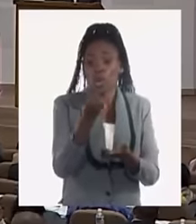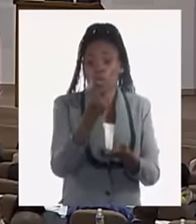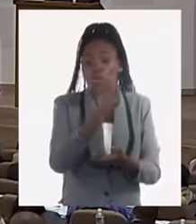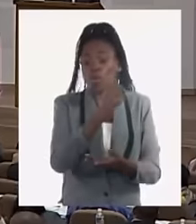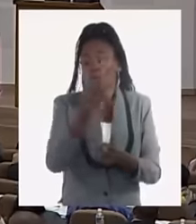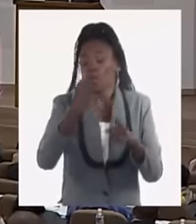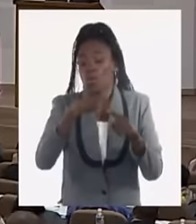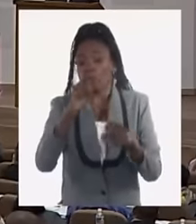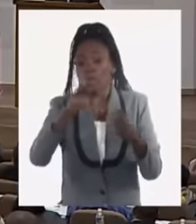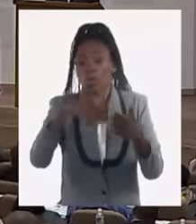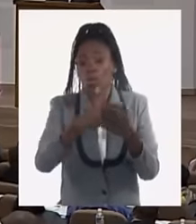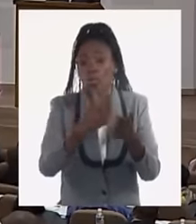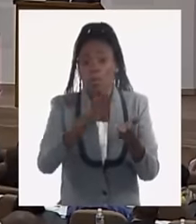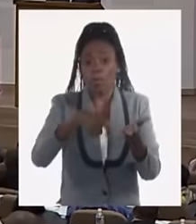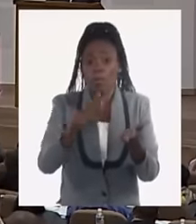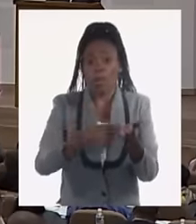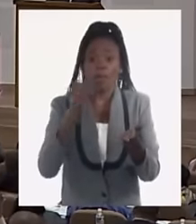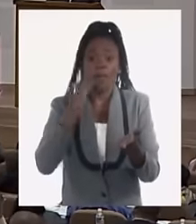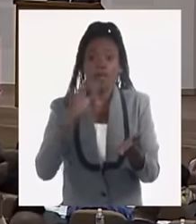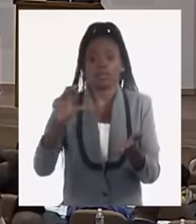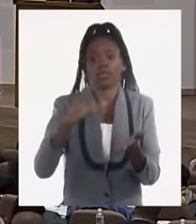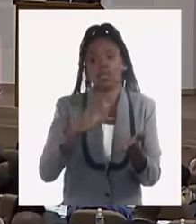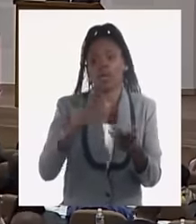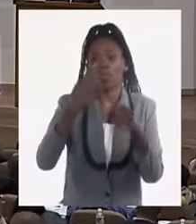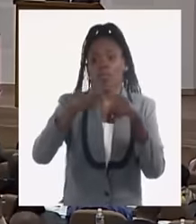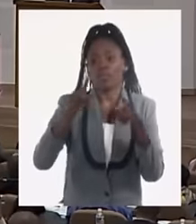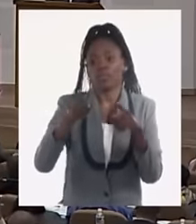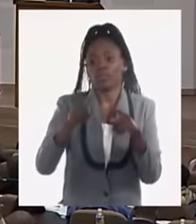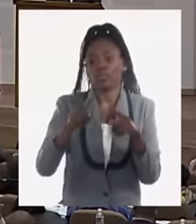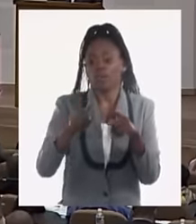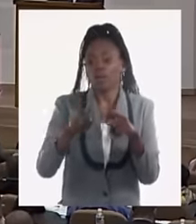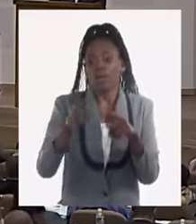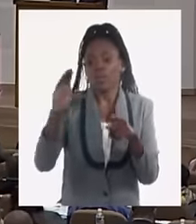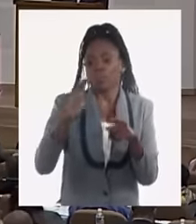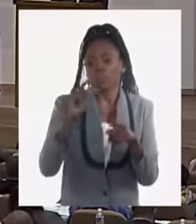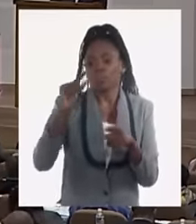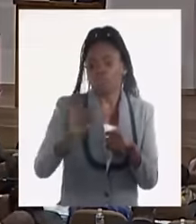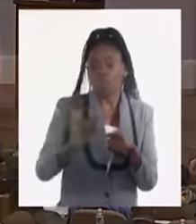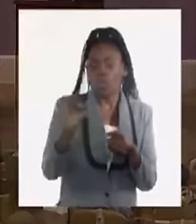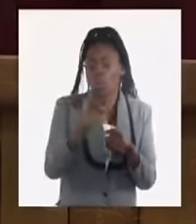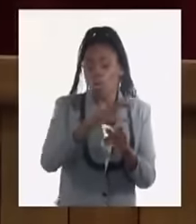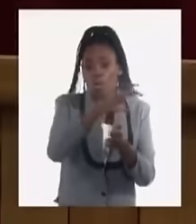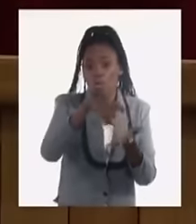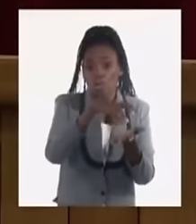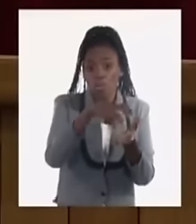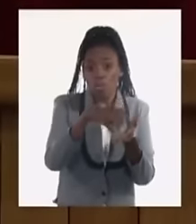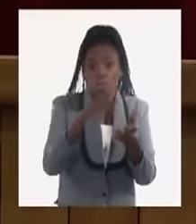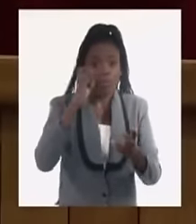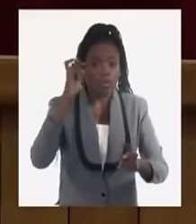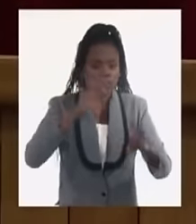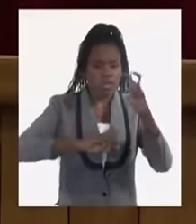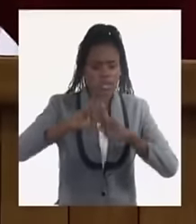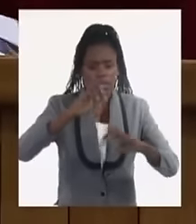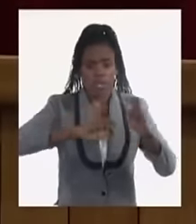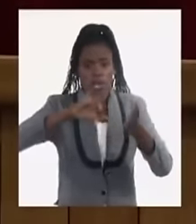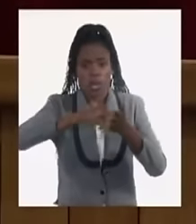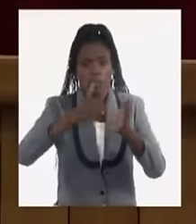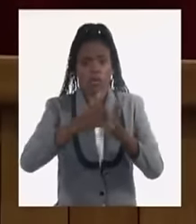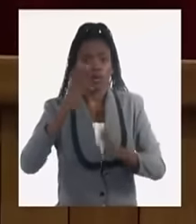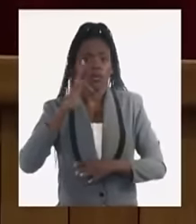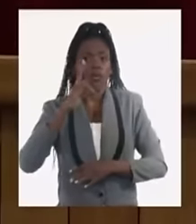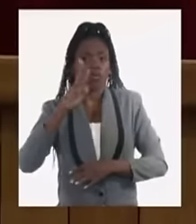algunas empresas que están pagando mayores salarios, y también una parte importante en la búsqueda de proyectos de vida